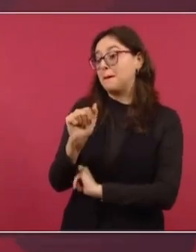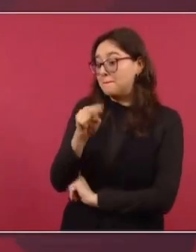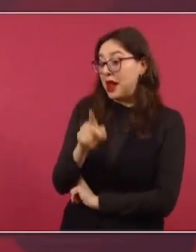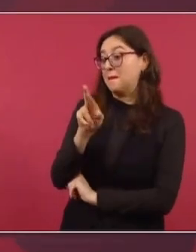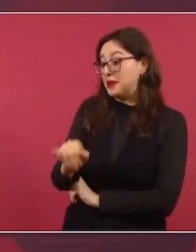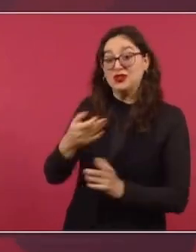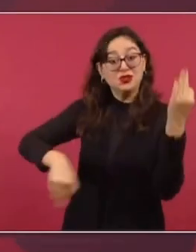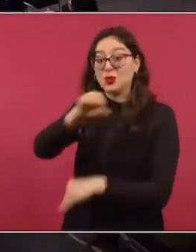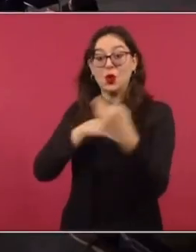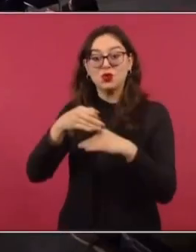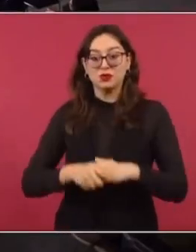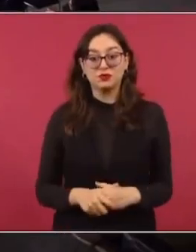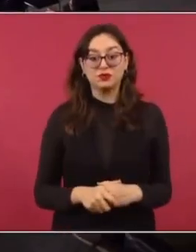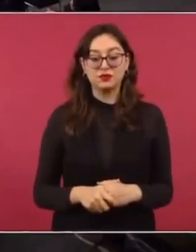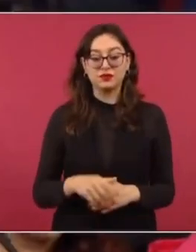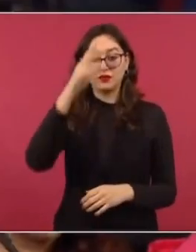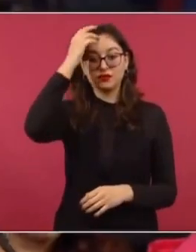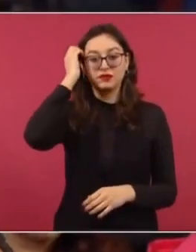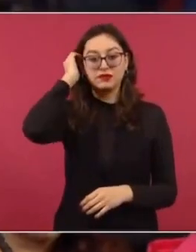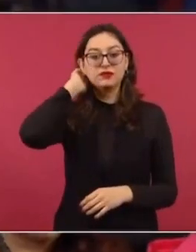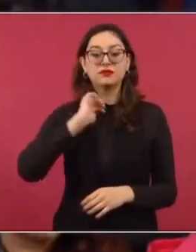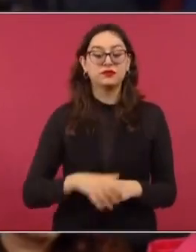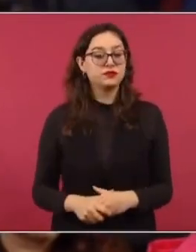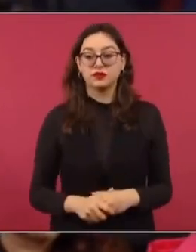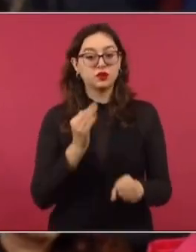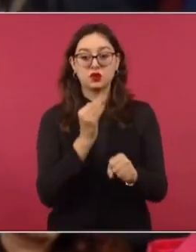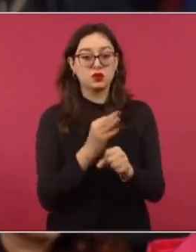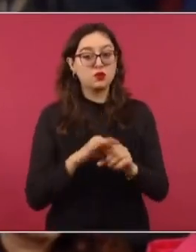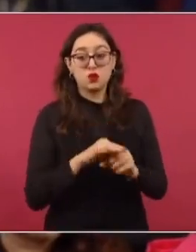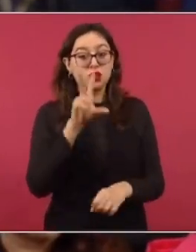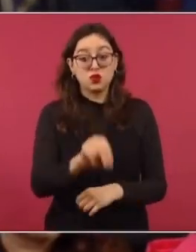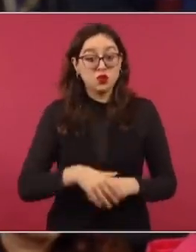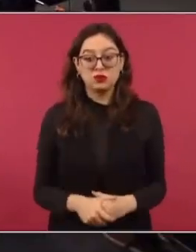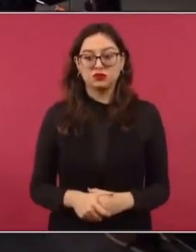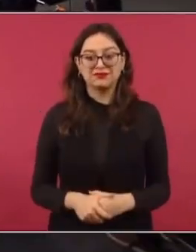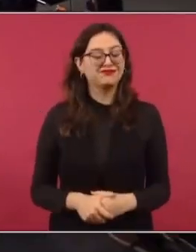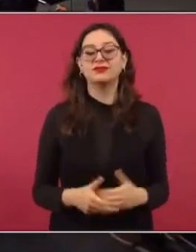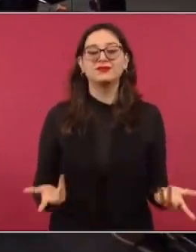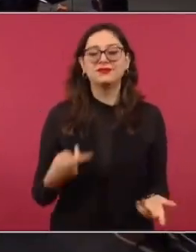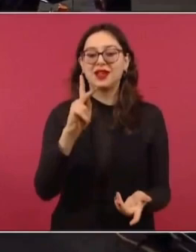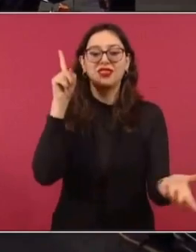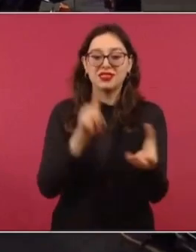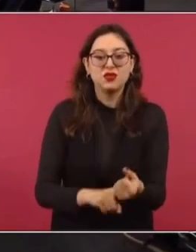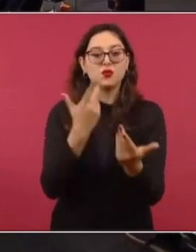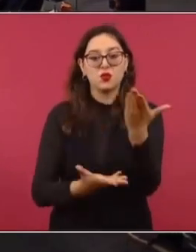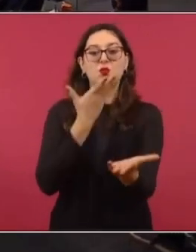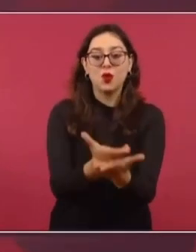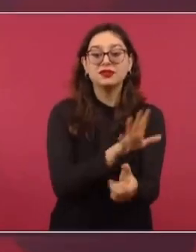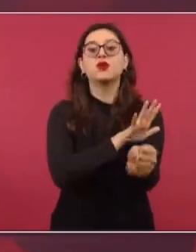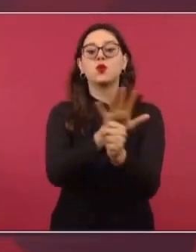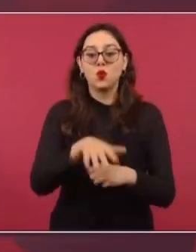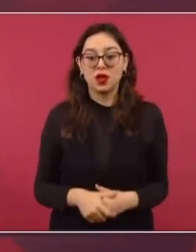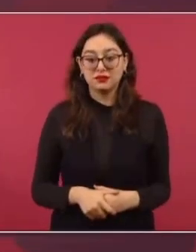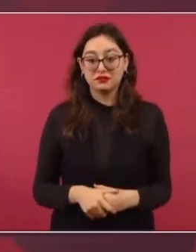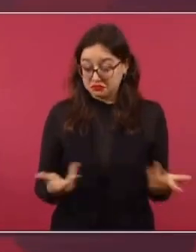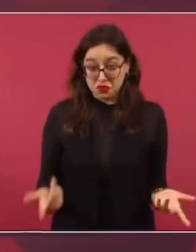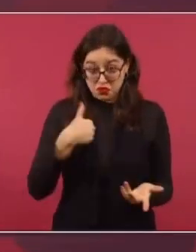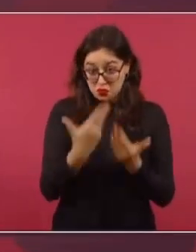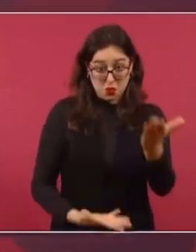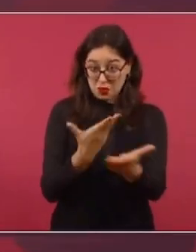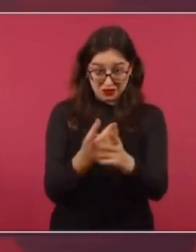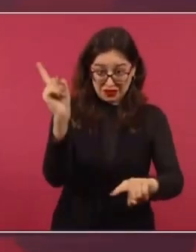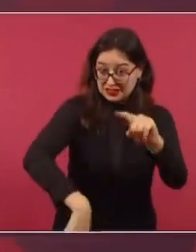y el PRI, y todos. No, en esta ocasión los conservadores que menciona usted votaron en contra. Sí, pero en la esencia, el planteamiento original era quitar,